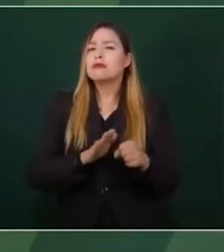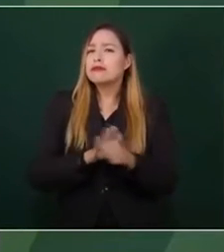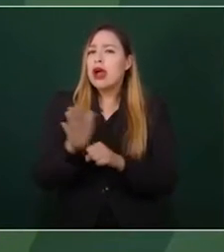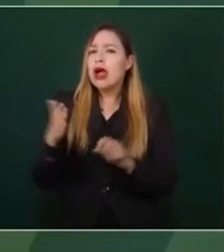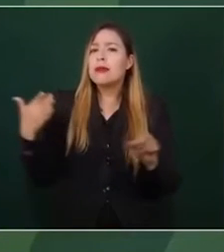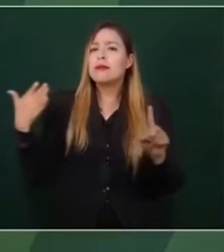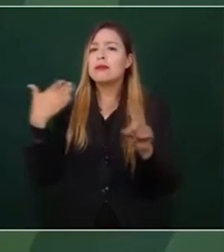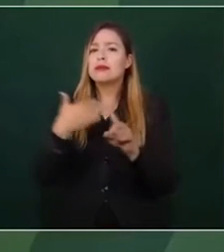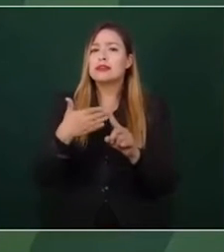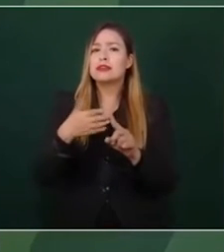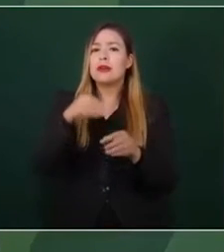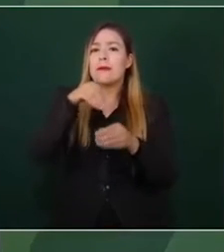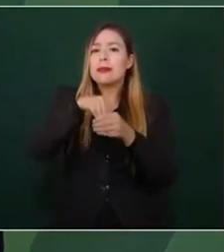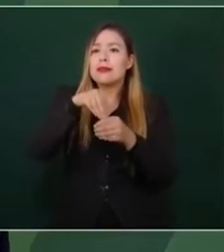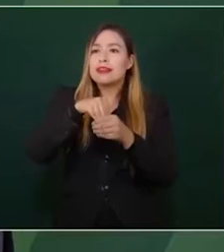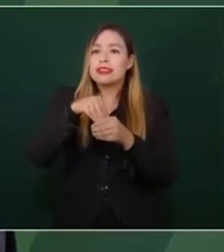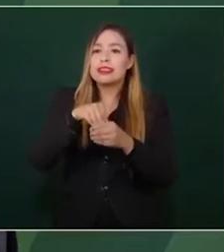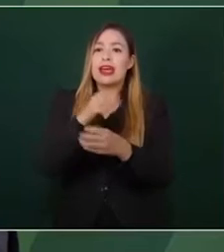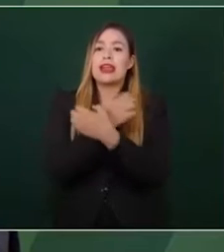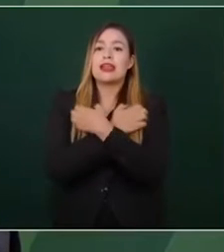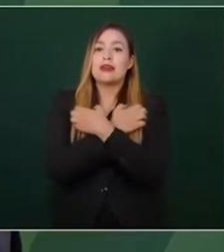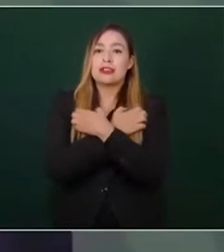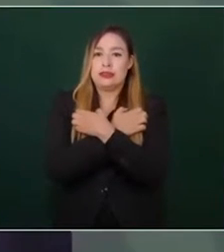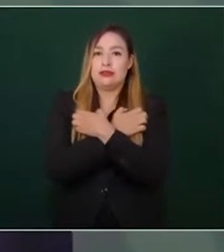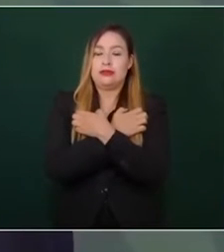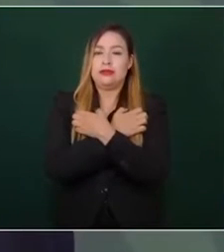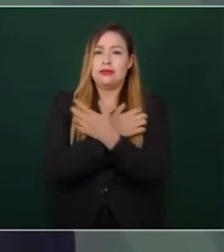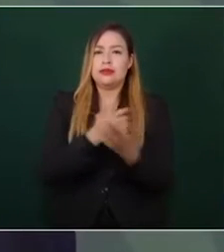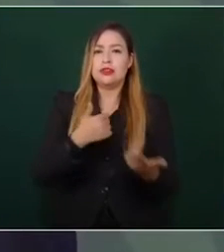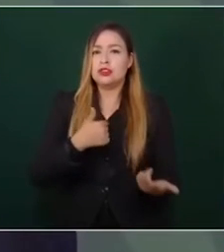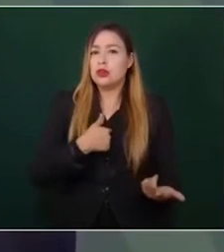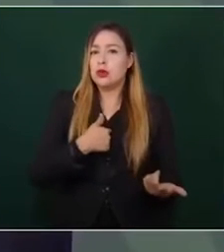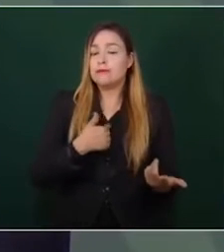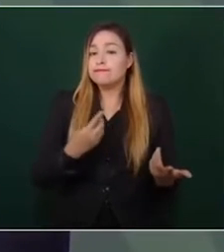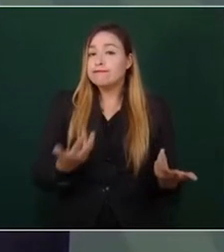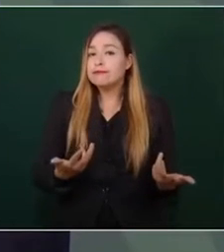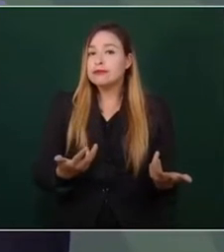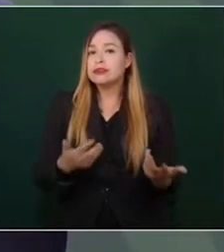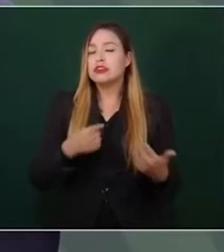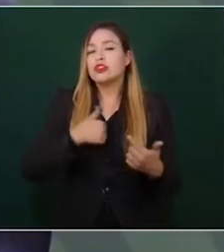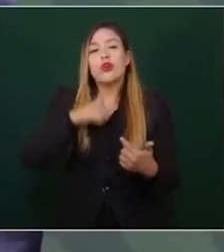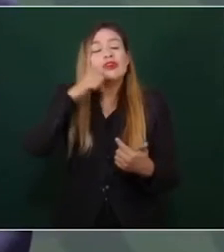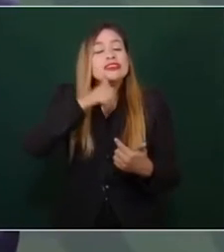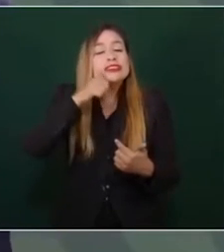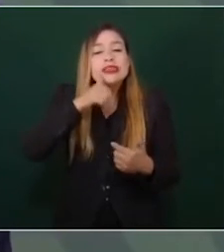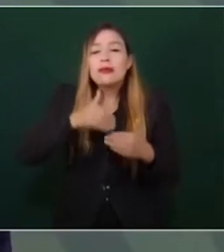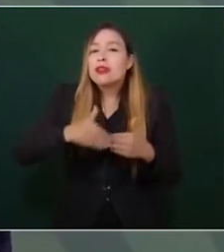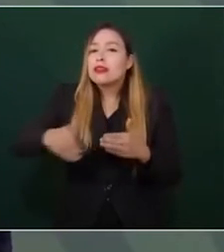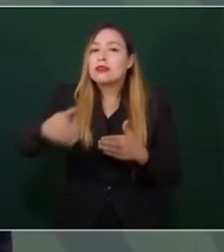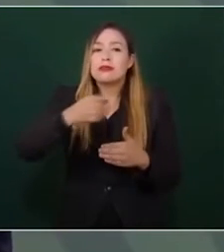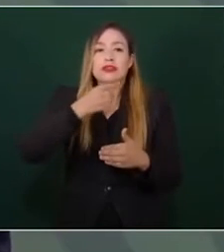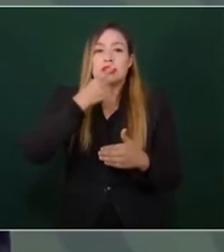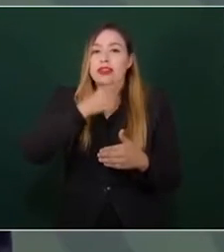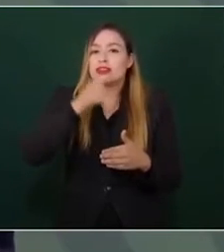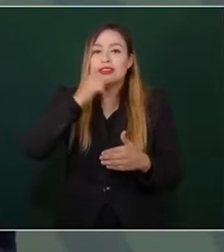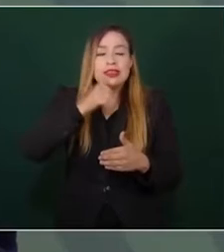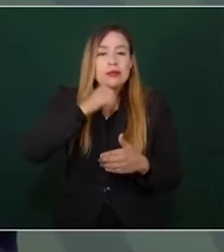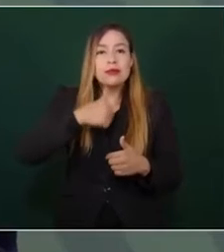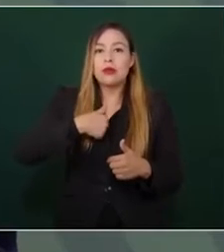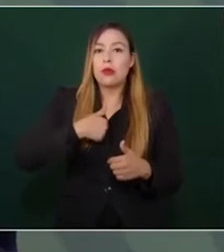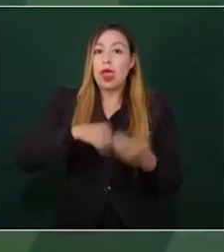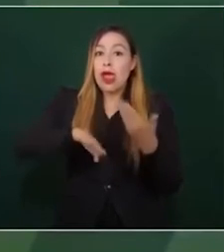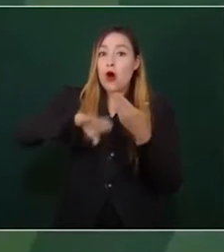la educación. Yo siempre he dicho que no estoy en contra de la educación privada. que tiene para pagar